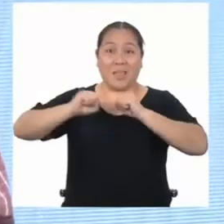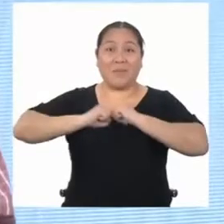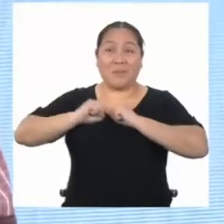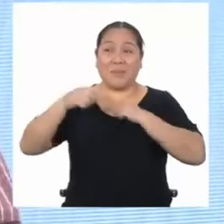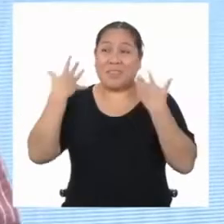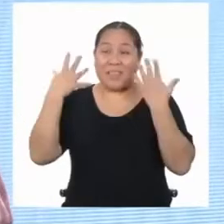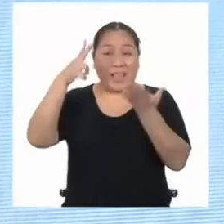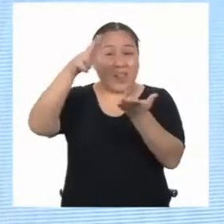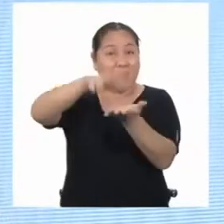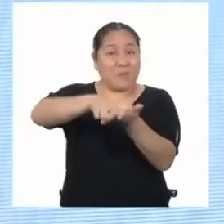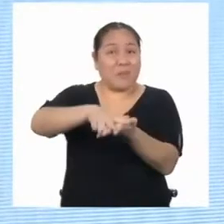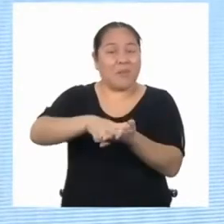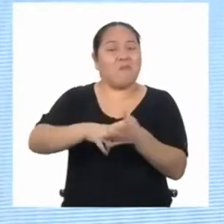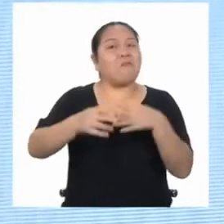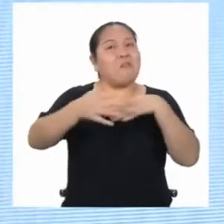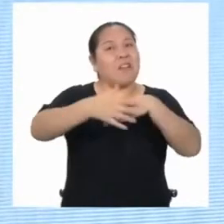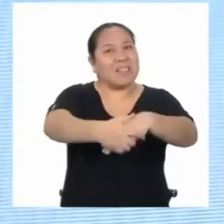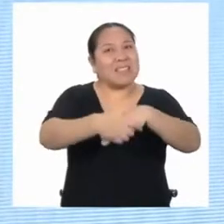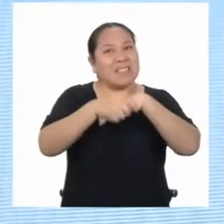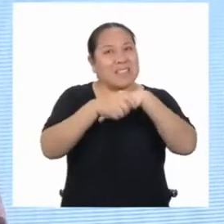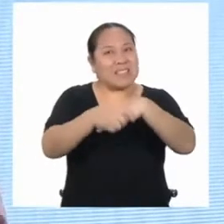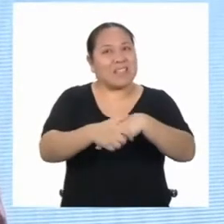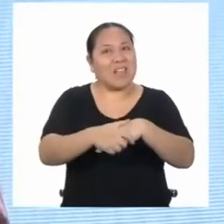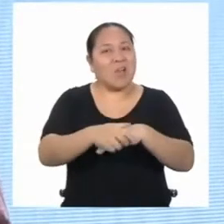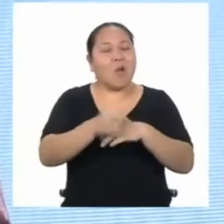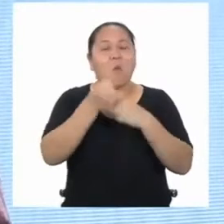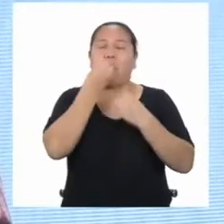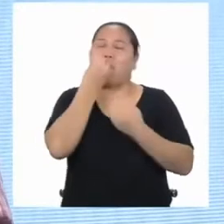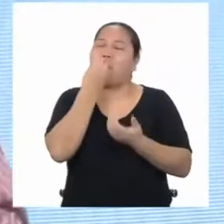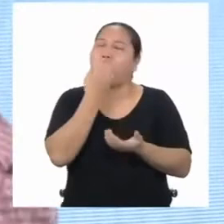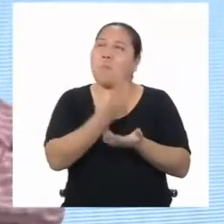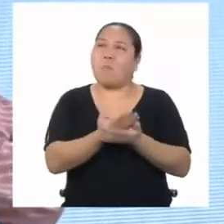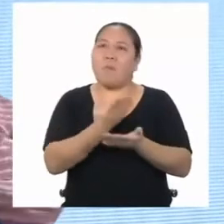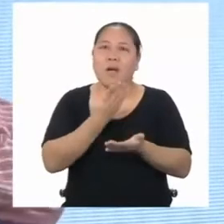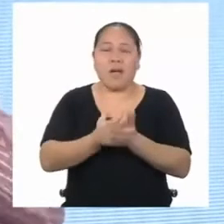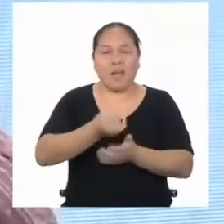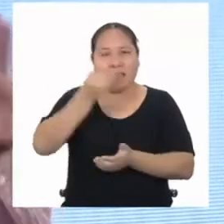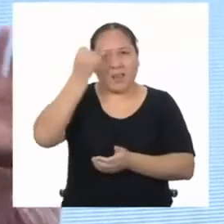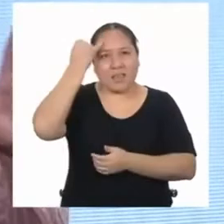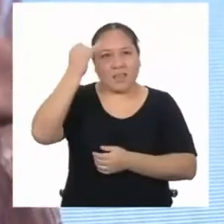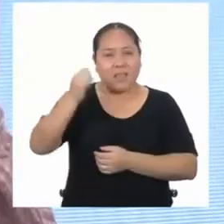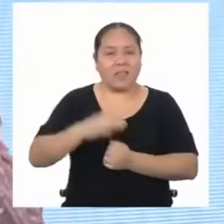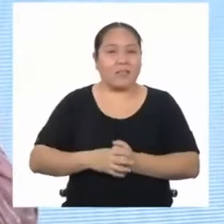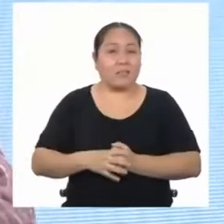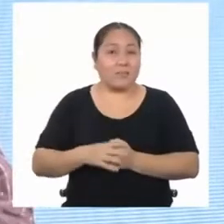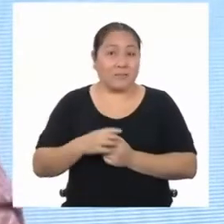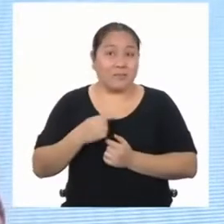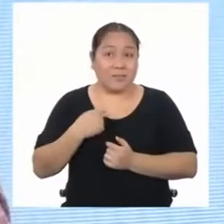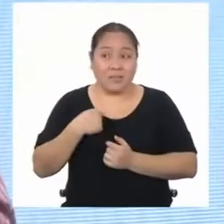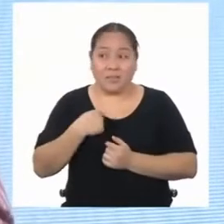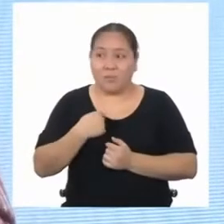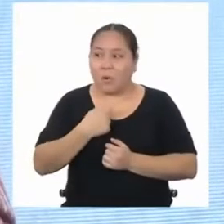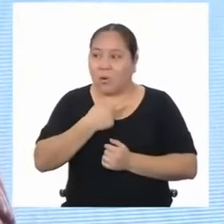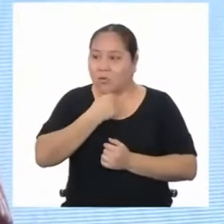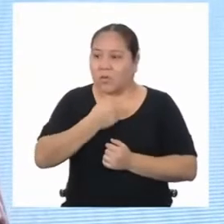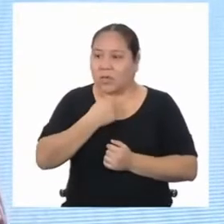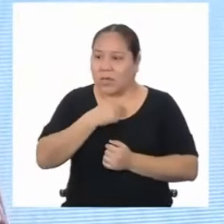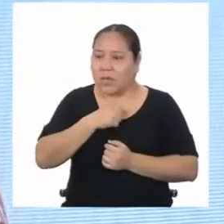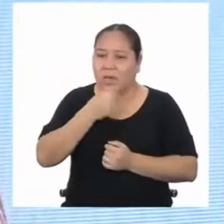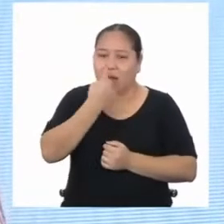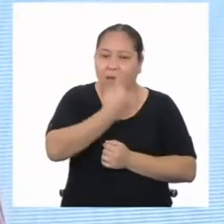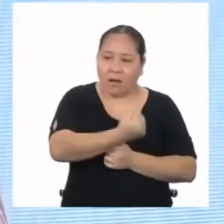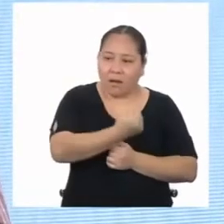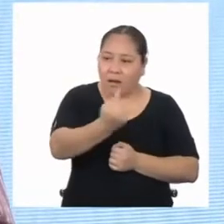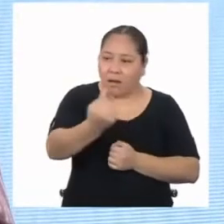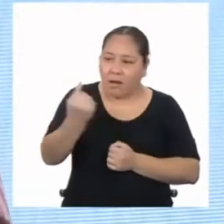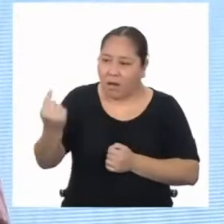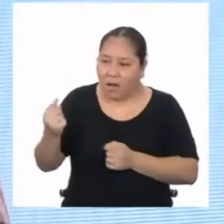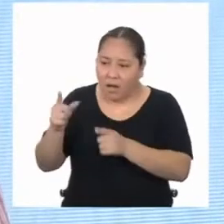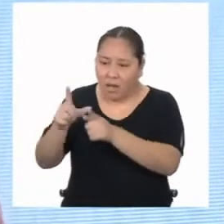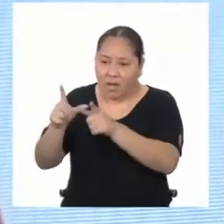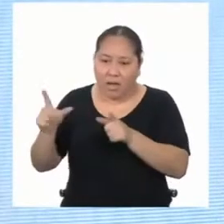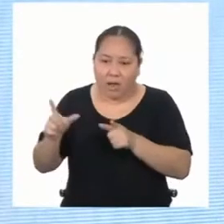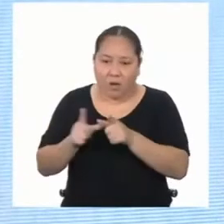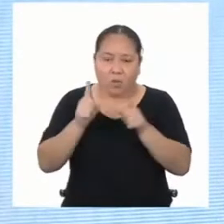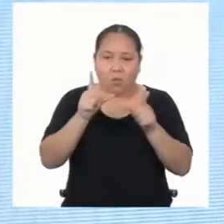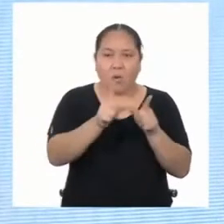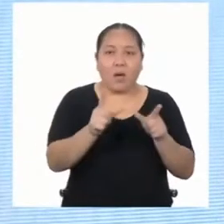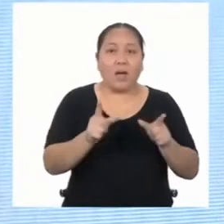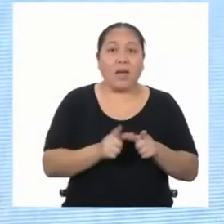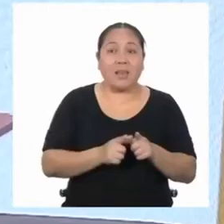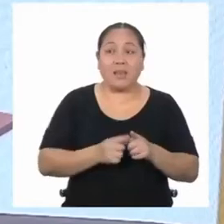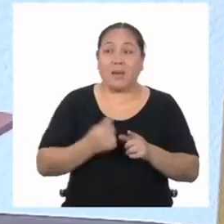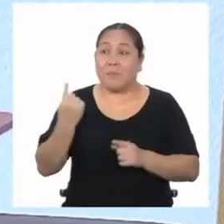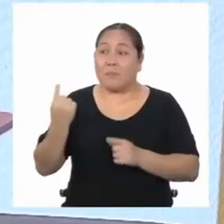¡Felicitaciones! ¡Qué buena iniciativa! Me encantaría que en todos los barrios haya más gente proponiendo